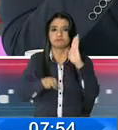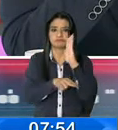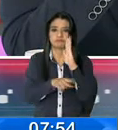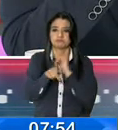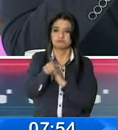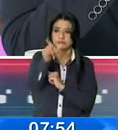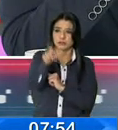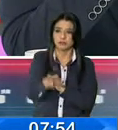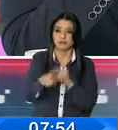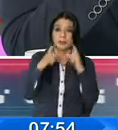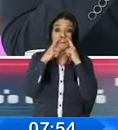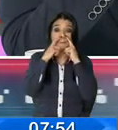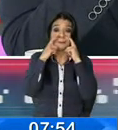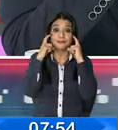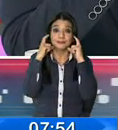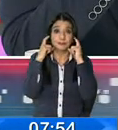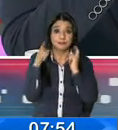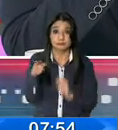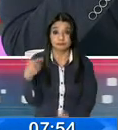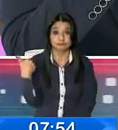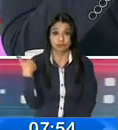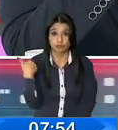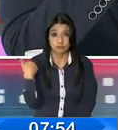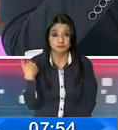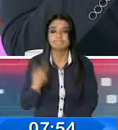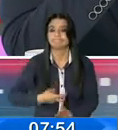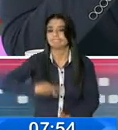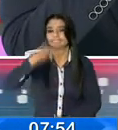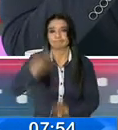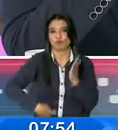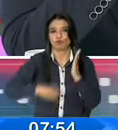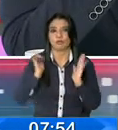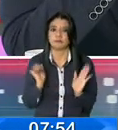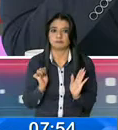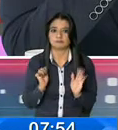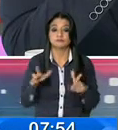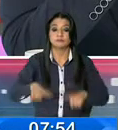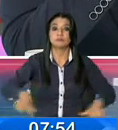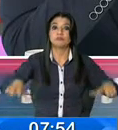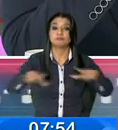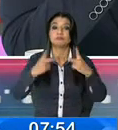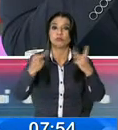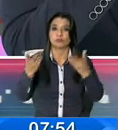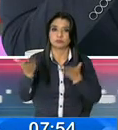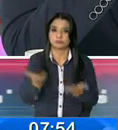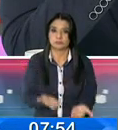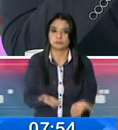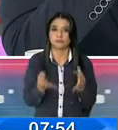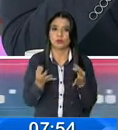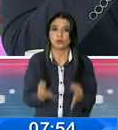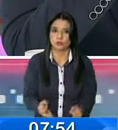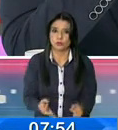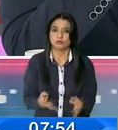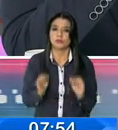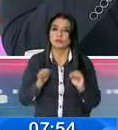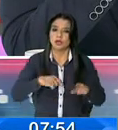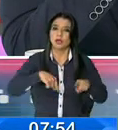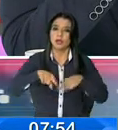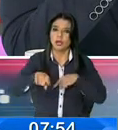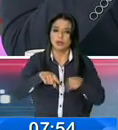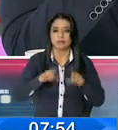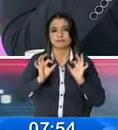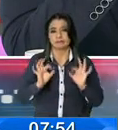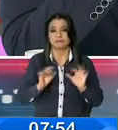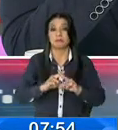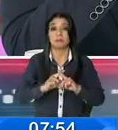a las personas o no utilizar las mascarillas dentro de los lugares que ahora ya están habilitados para justamente poder transitar, pero